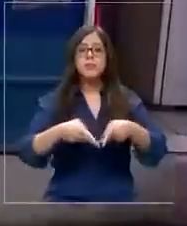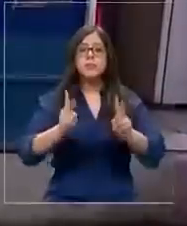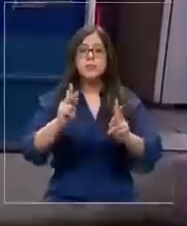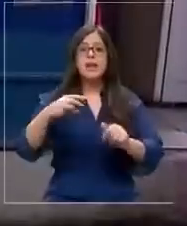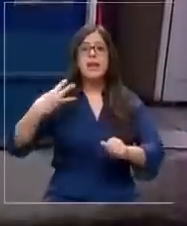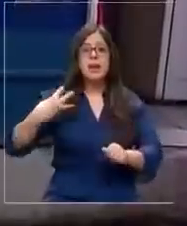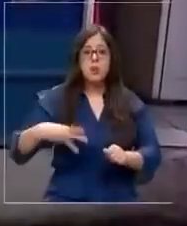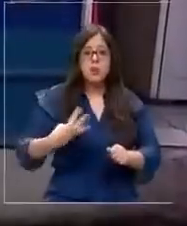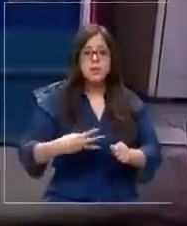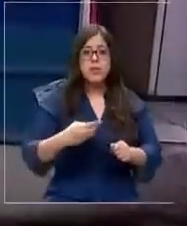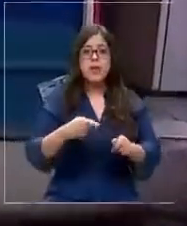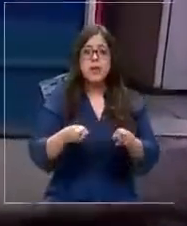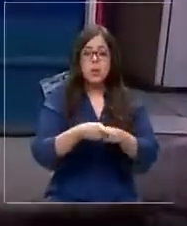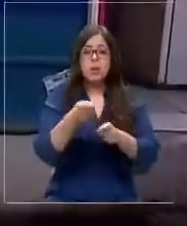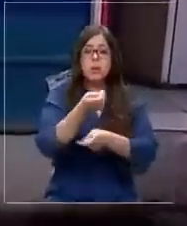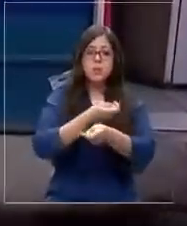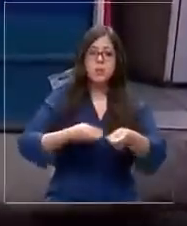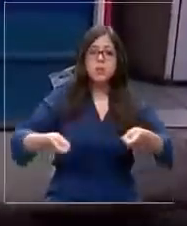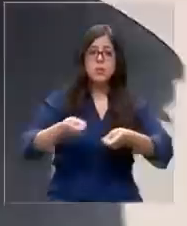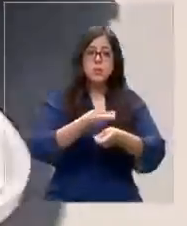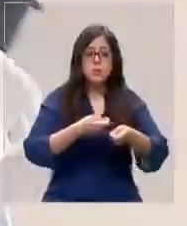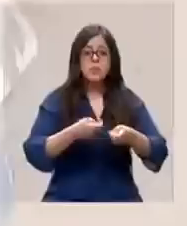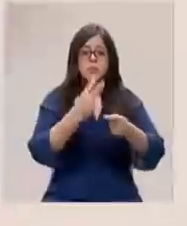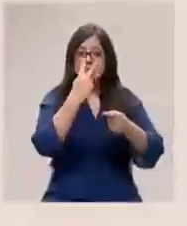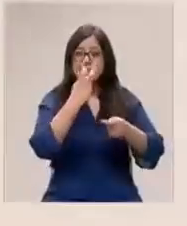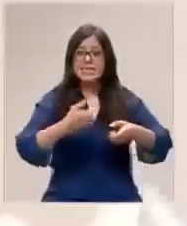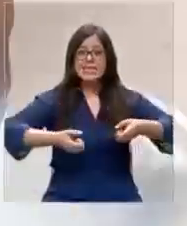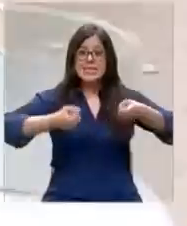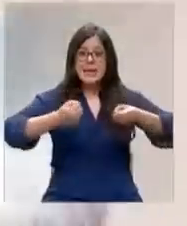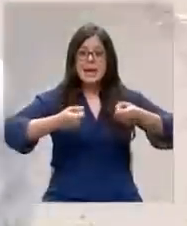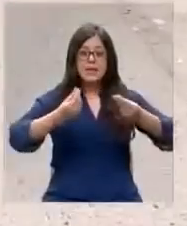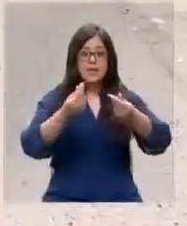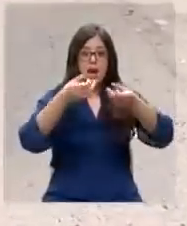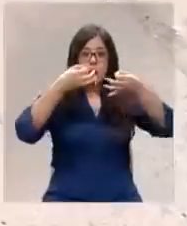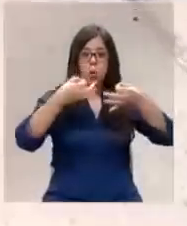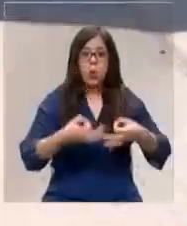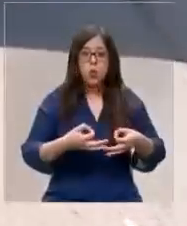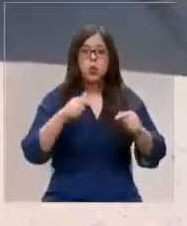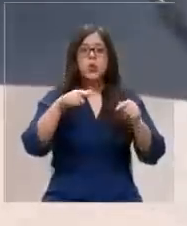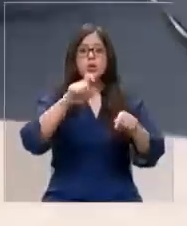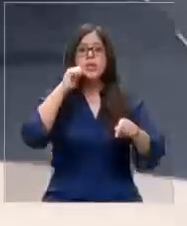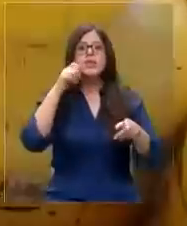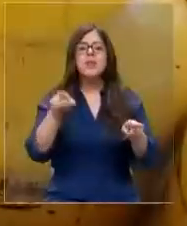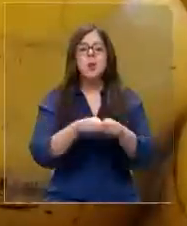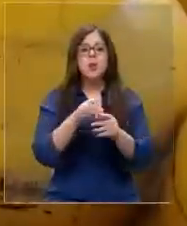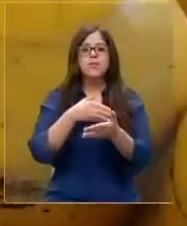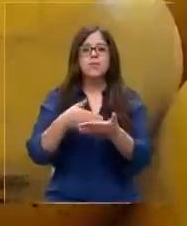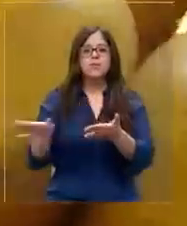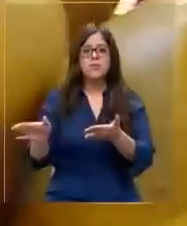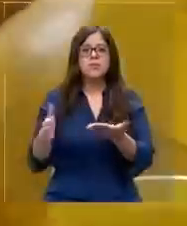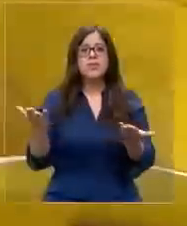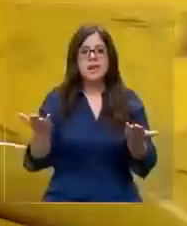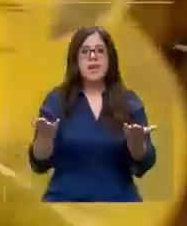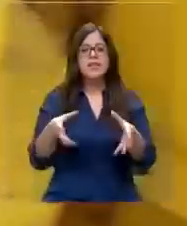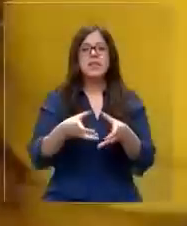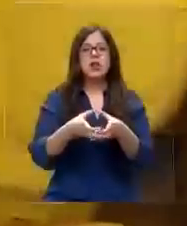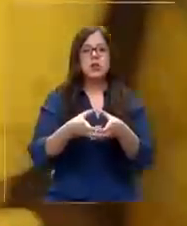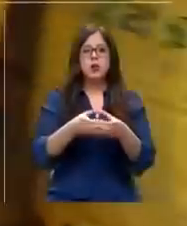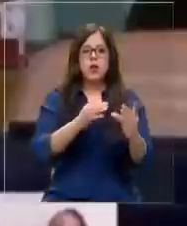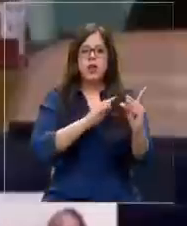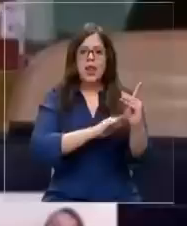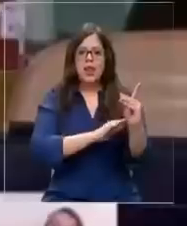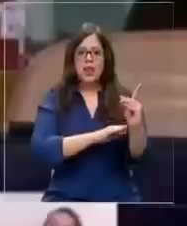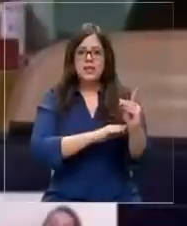a los municipios para distribuir y comercializar gas licuado a precios justos, lo que ha generado rechazo por parte de la derecha.